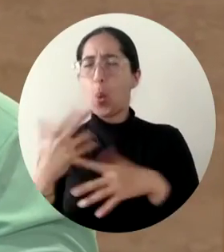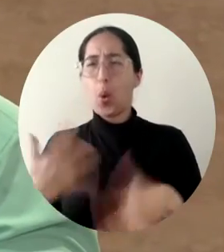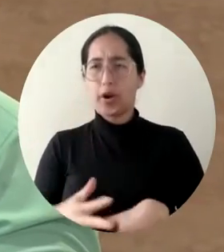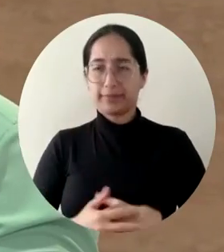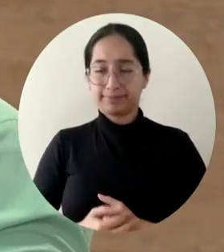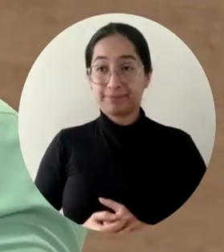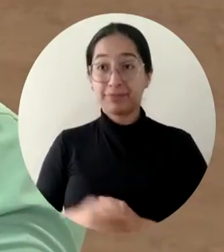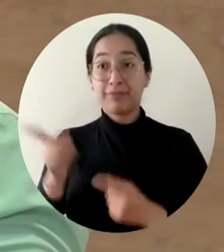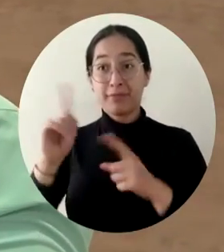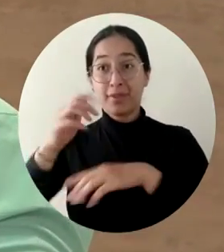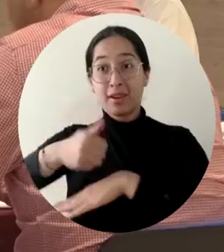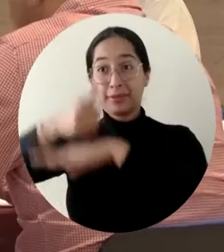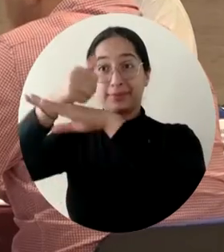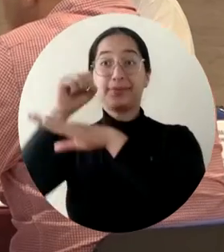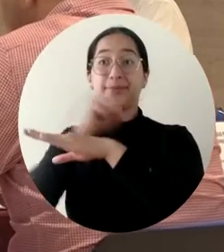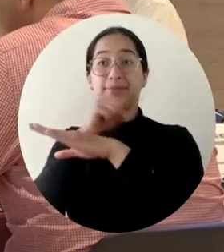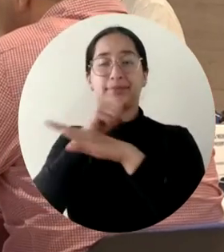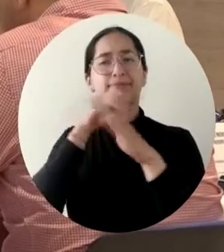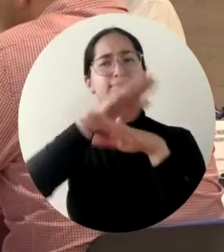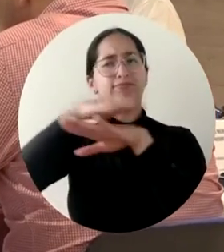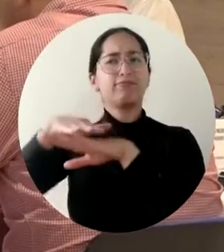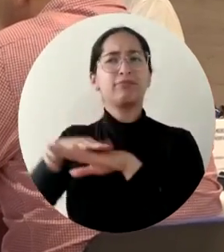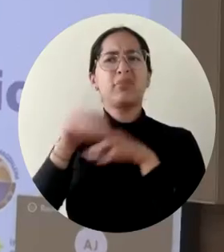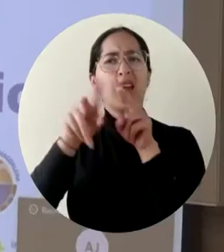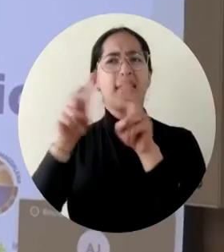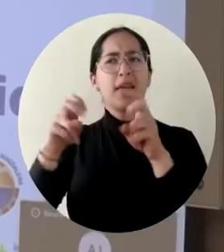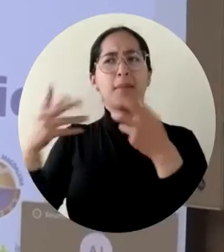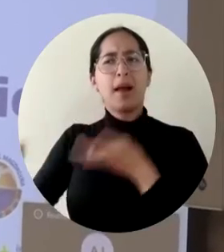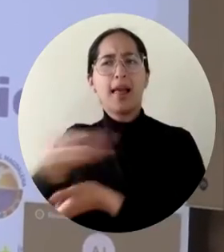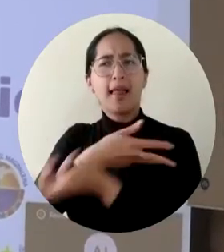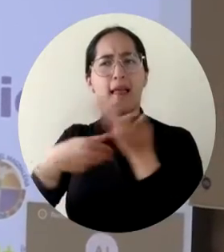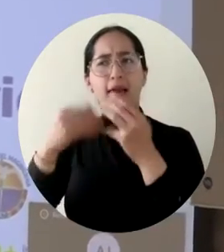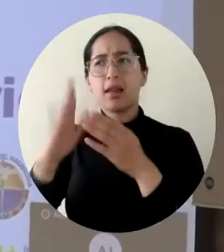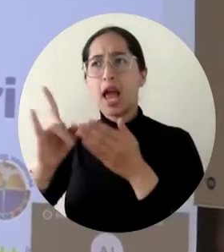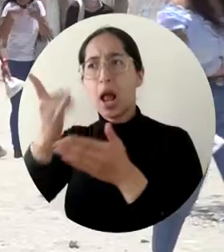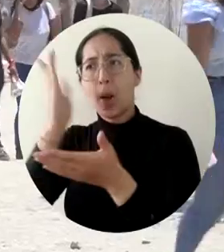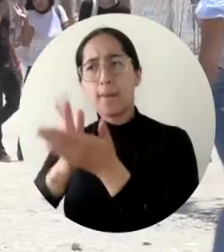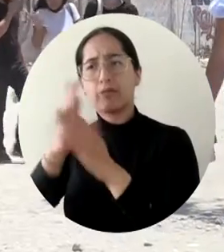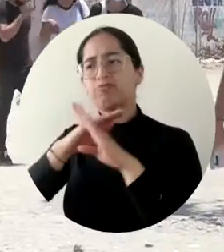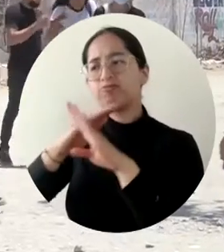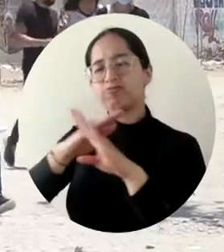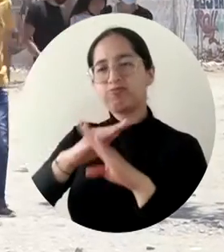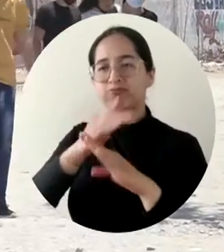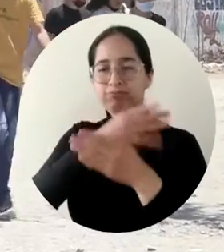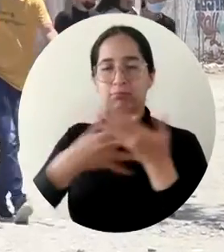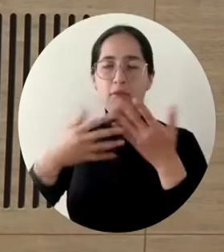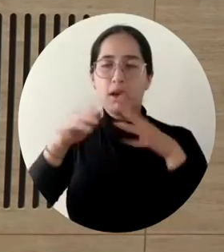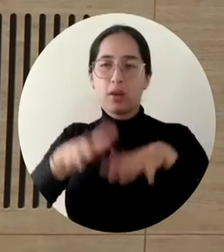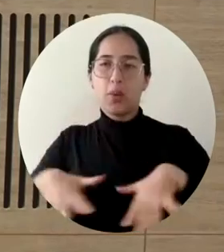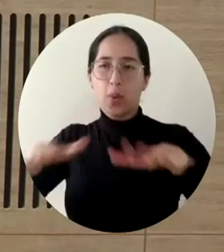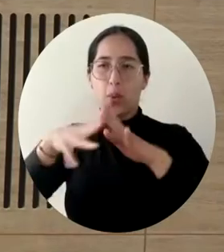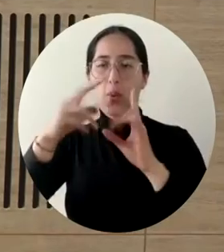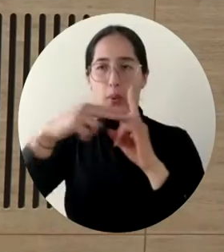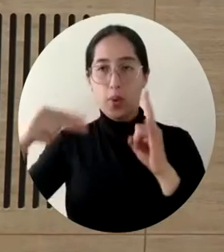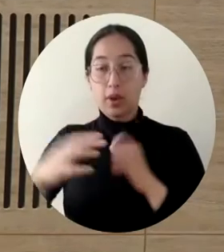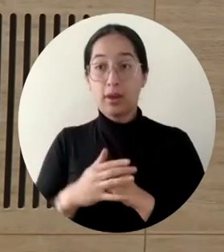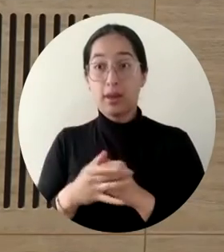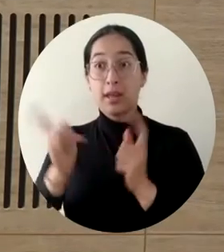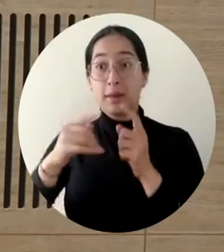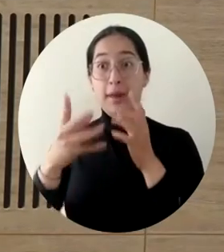El rector Pablo Vera Salazar también socializó las acciones para hacerle frente a la situación de inseguridad alrededor del campus. El rector